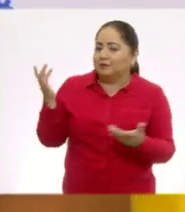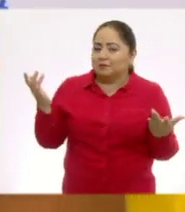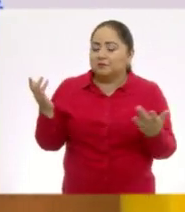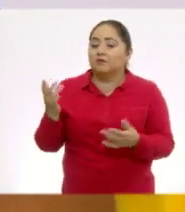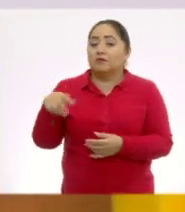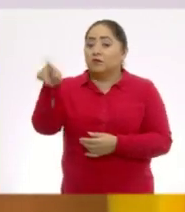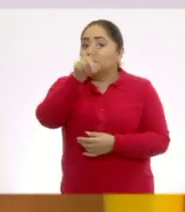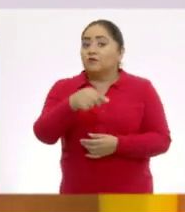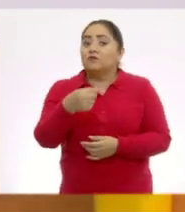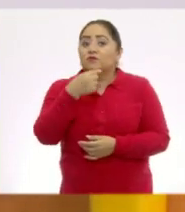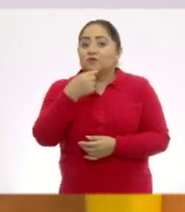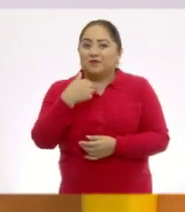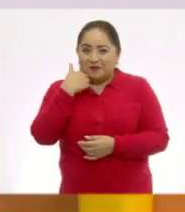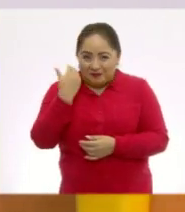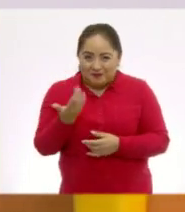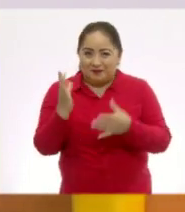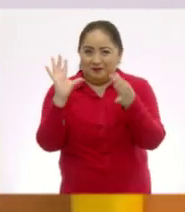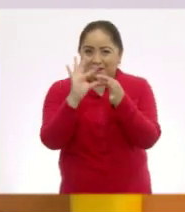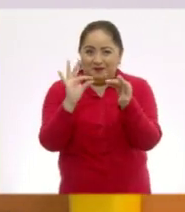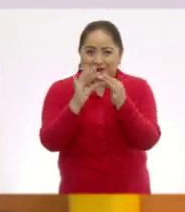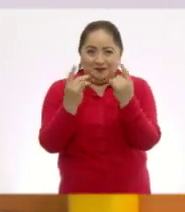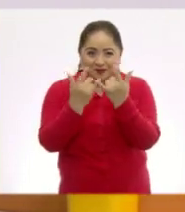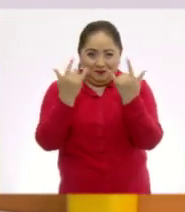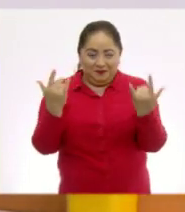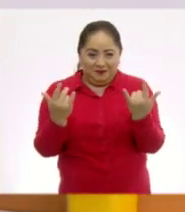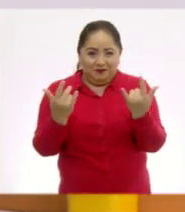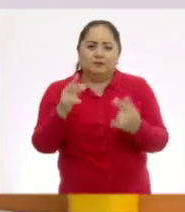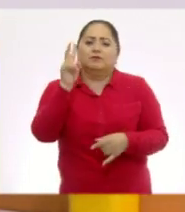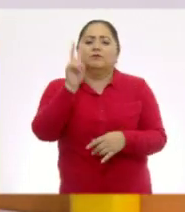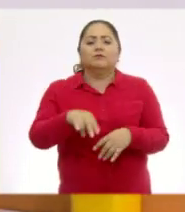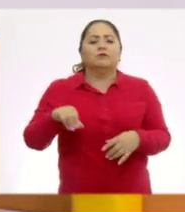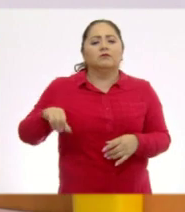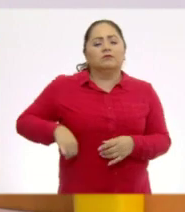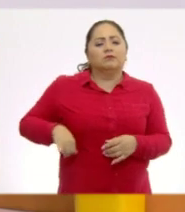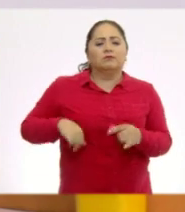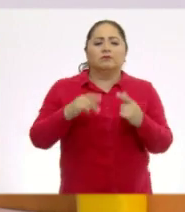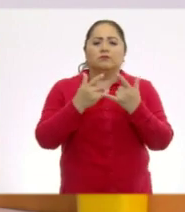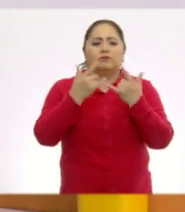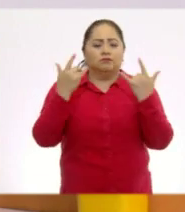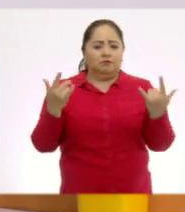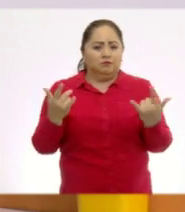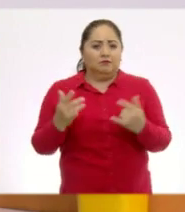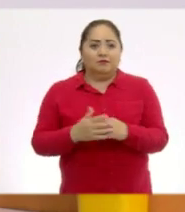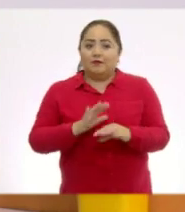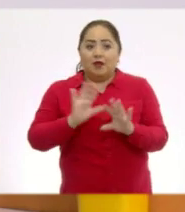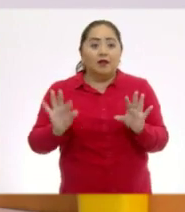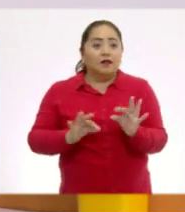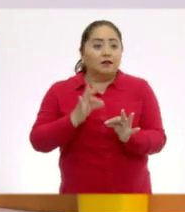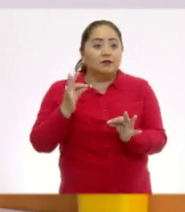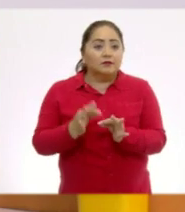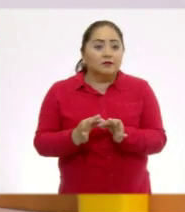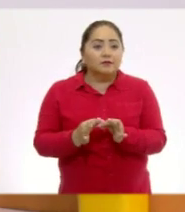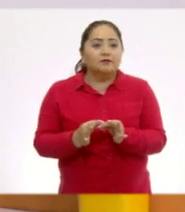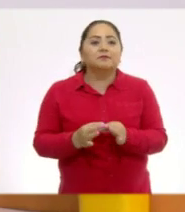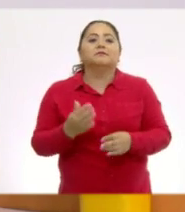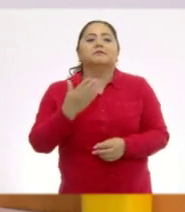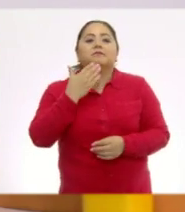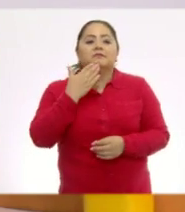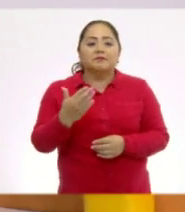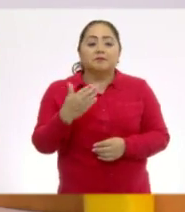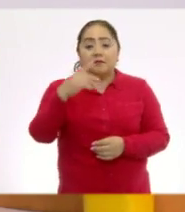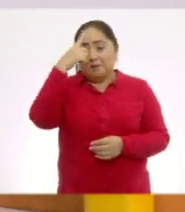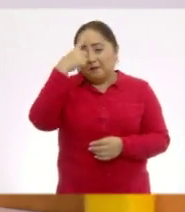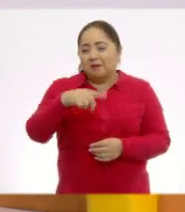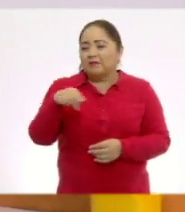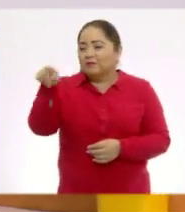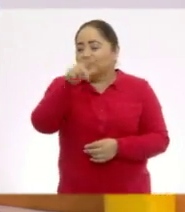Niños y niñas allá en casa, ¿quieren que les cuente? Es una historia muy interesante. ¿Están listos? Muy bien. Pero